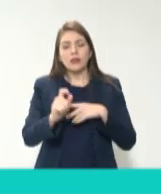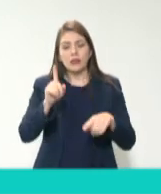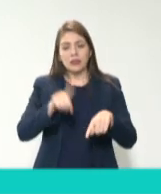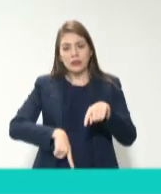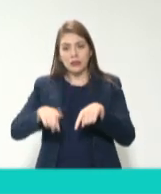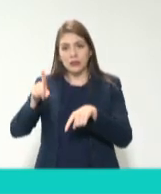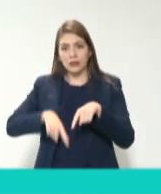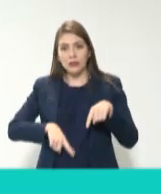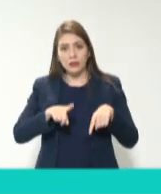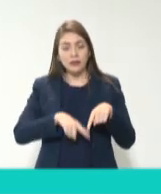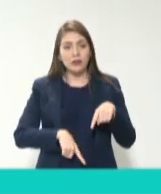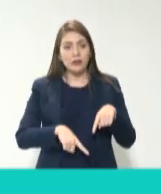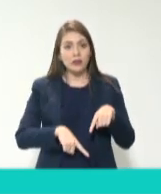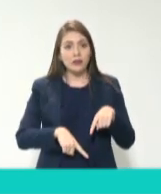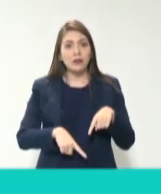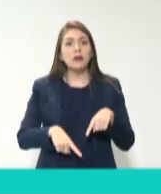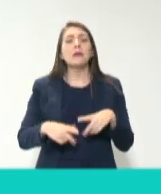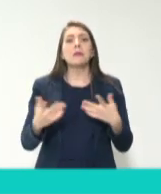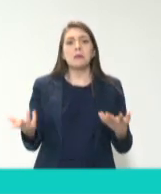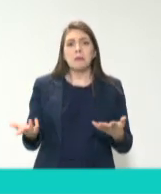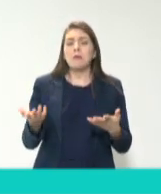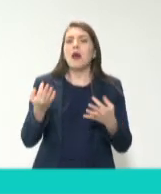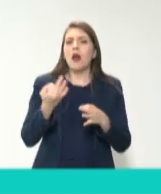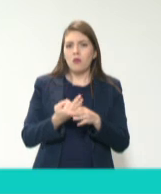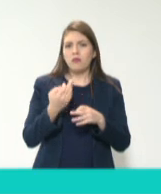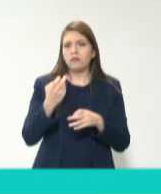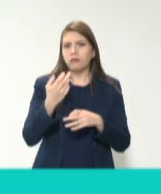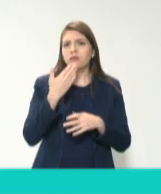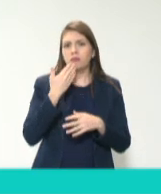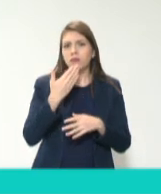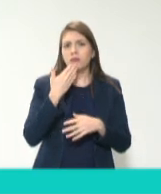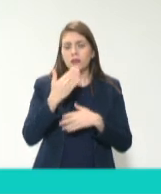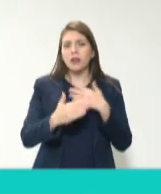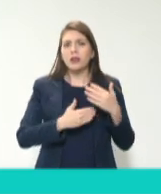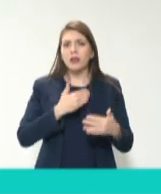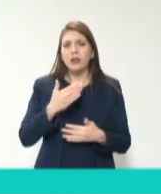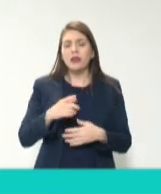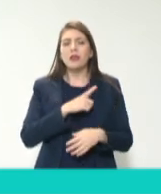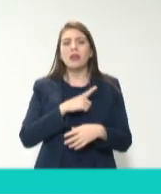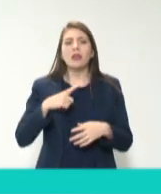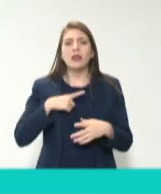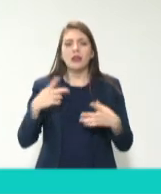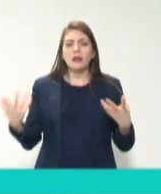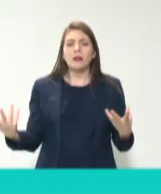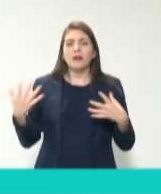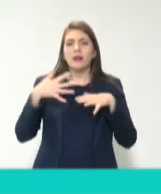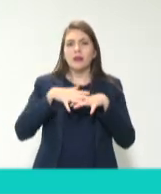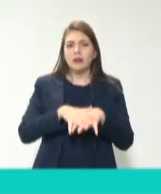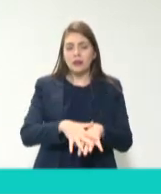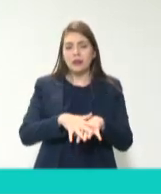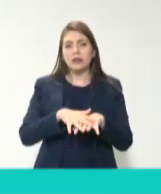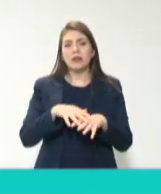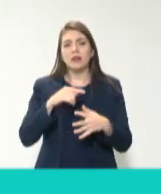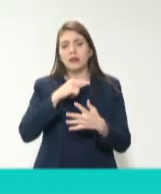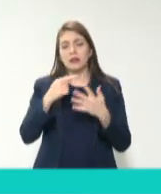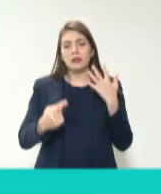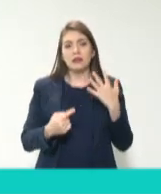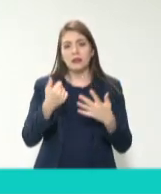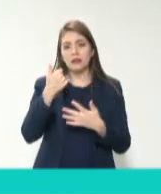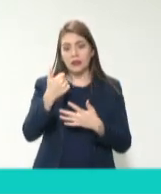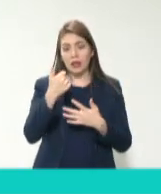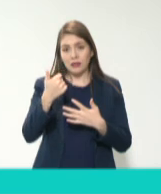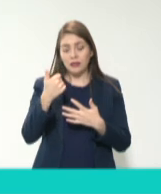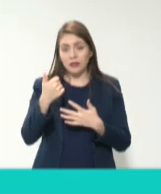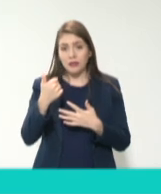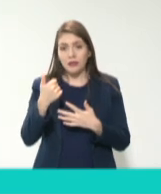vamos bastante bien. Tiene que haber una integración de estas seis instancias. Estamos